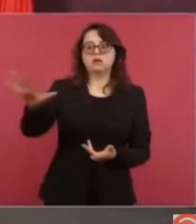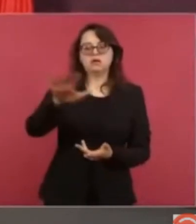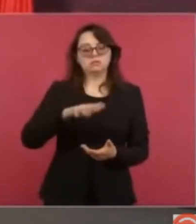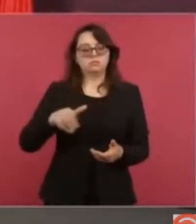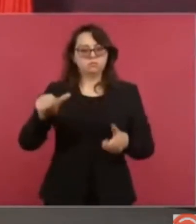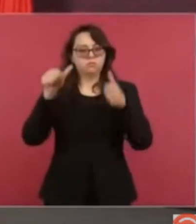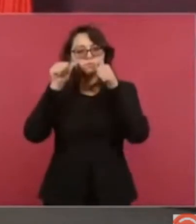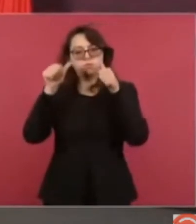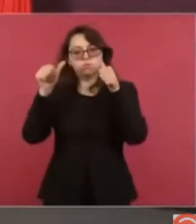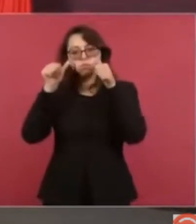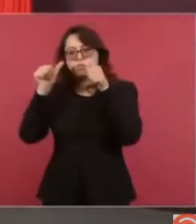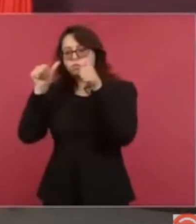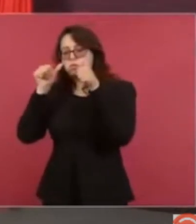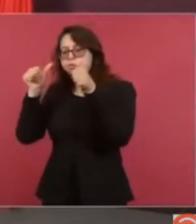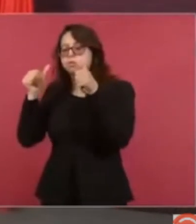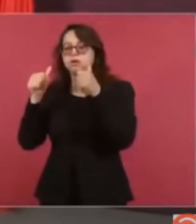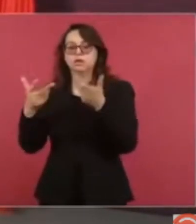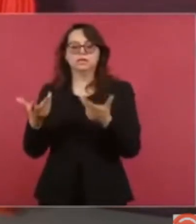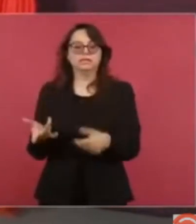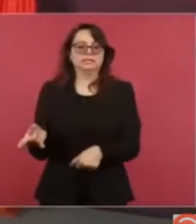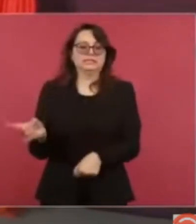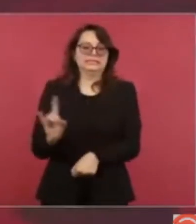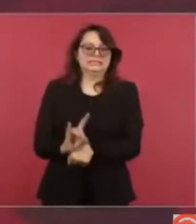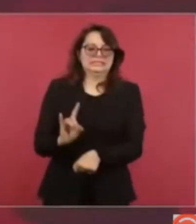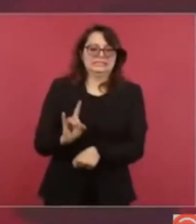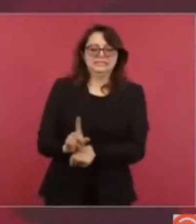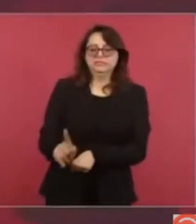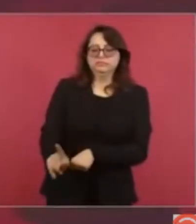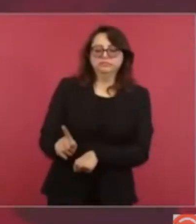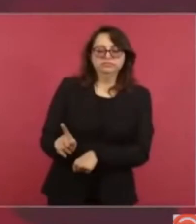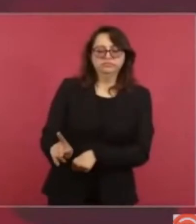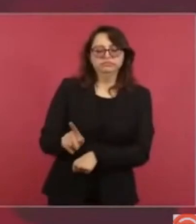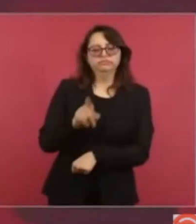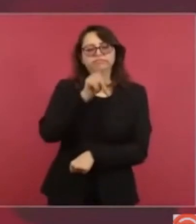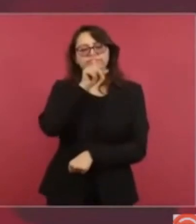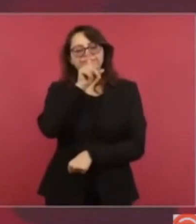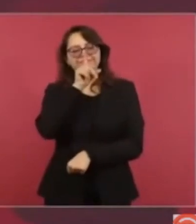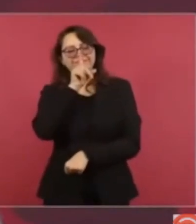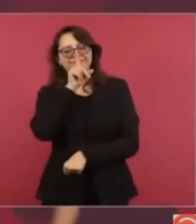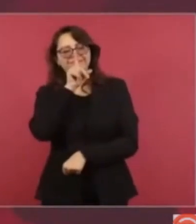Todo un plan, pero no simular, no lo que se hizo la vez pasada,